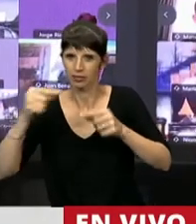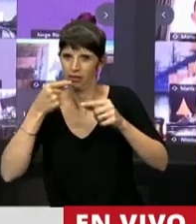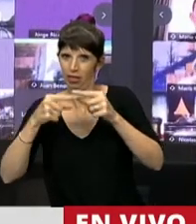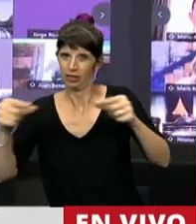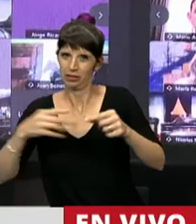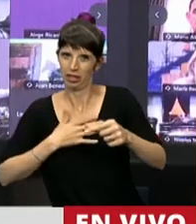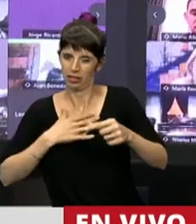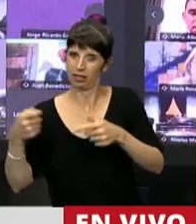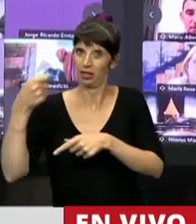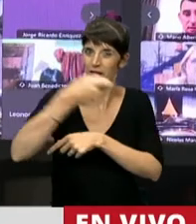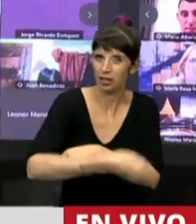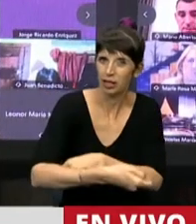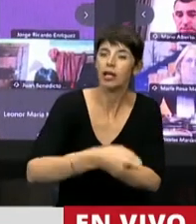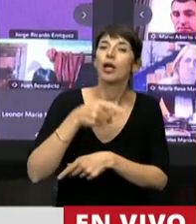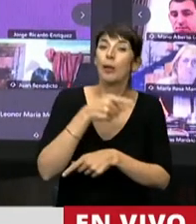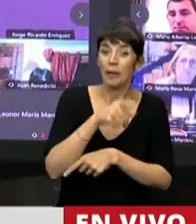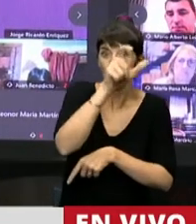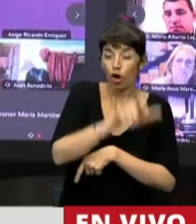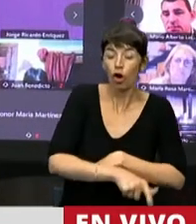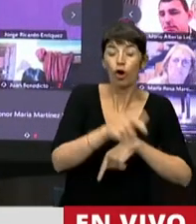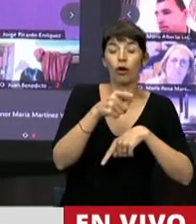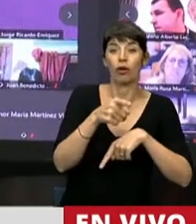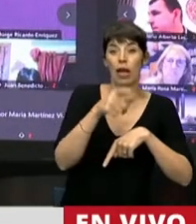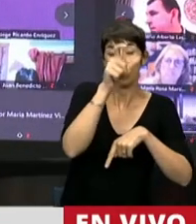conforme con esa rendición y con esa entrega,